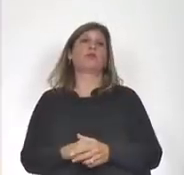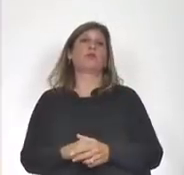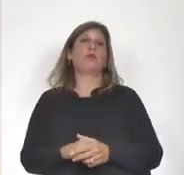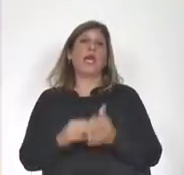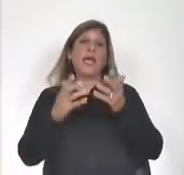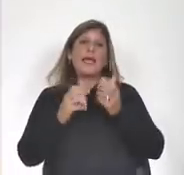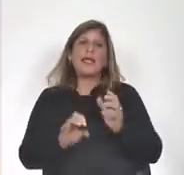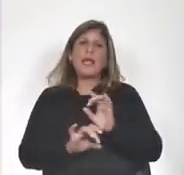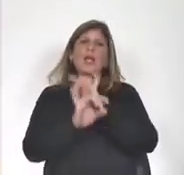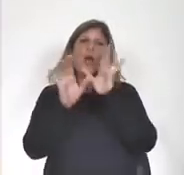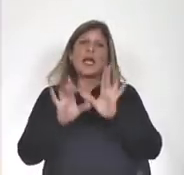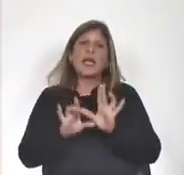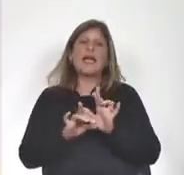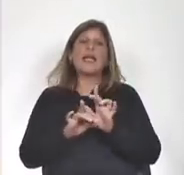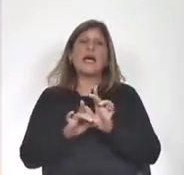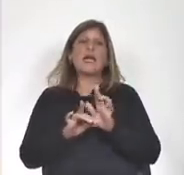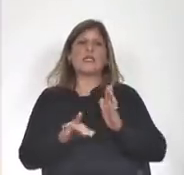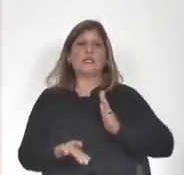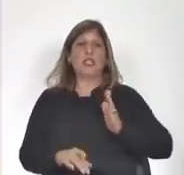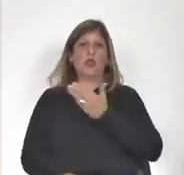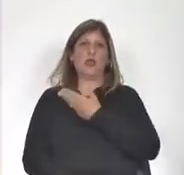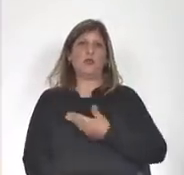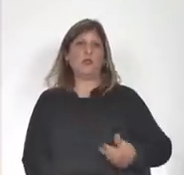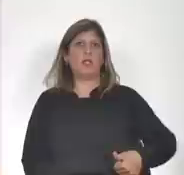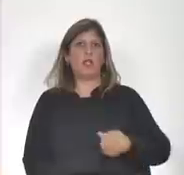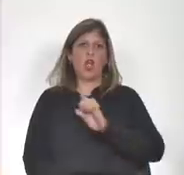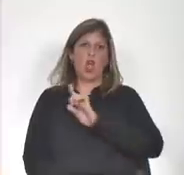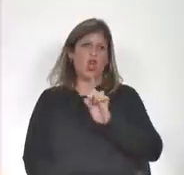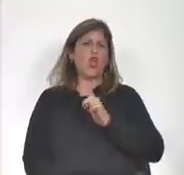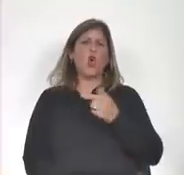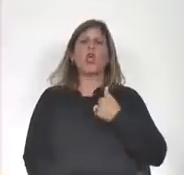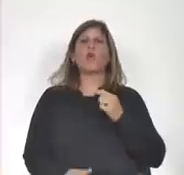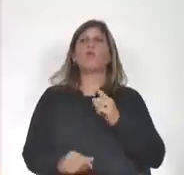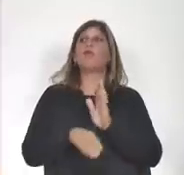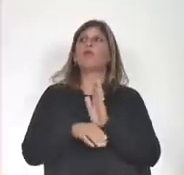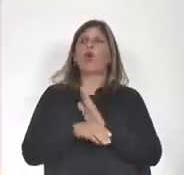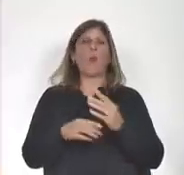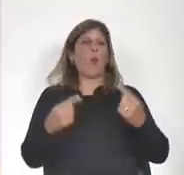quiero aclarar, señora Presidenta, que esto no es un duelo de honor.